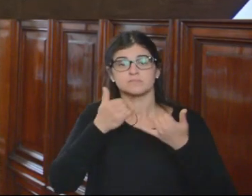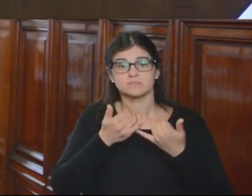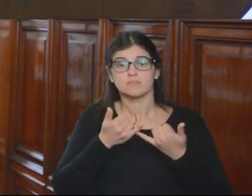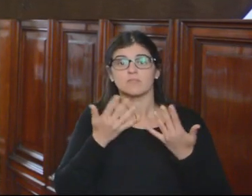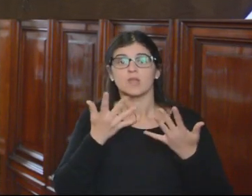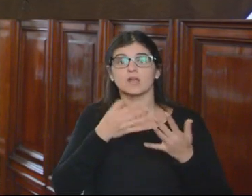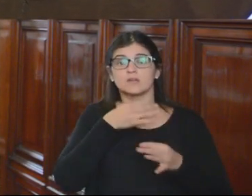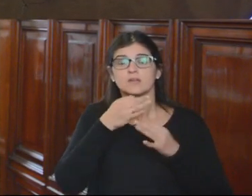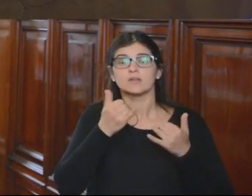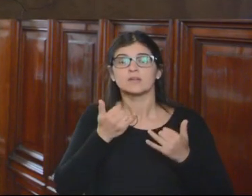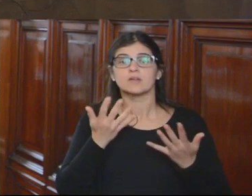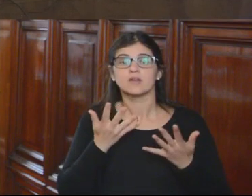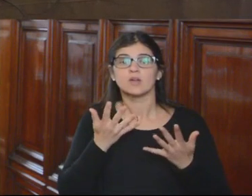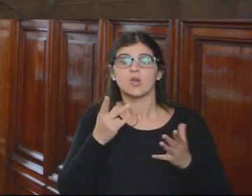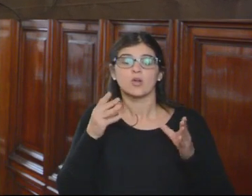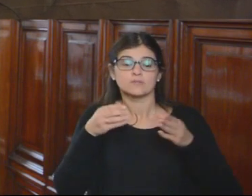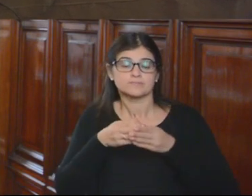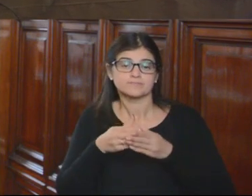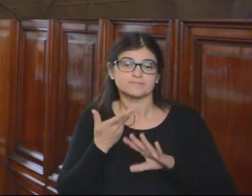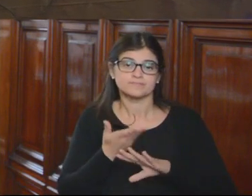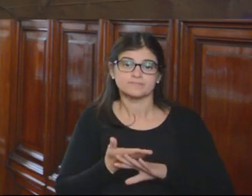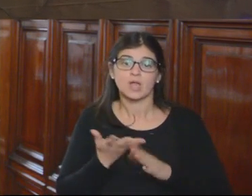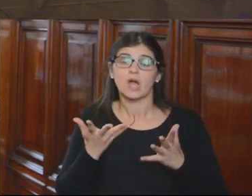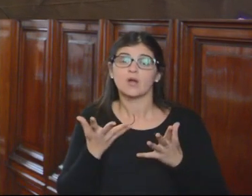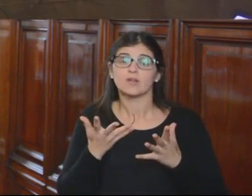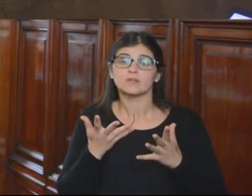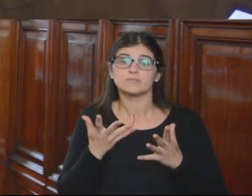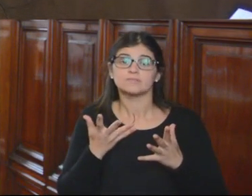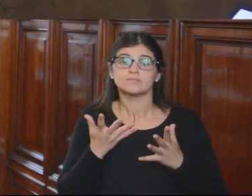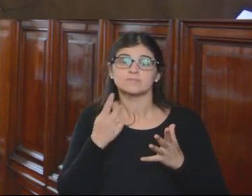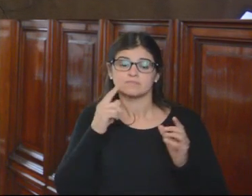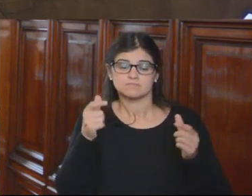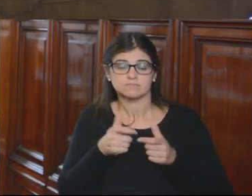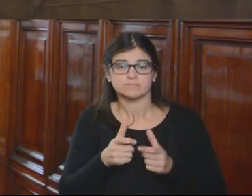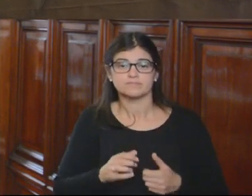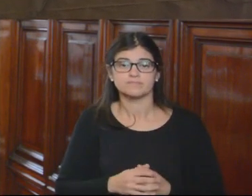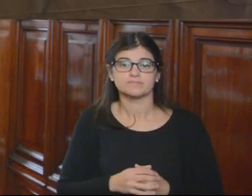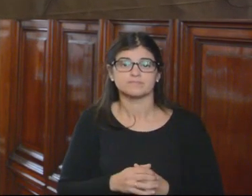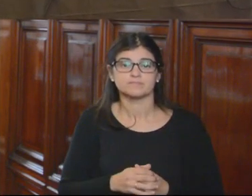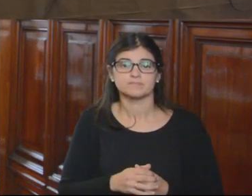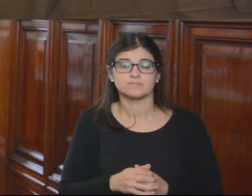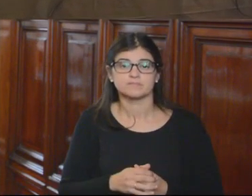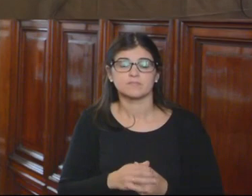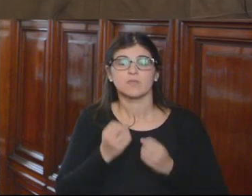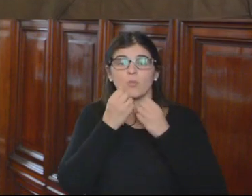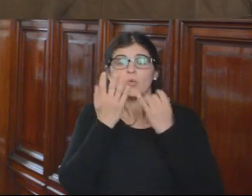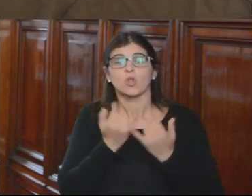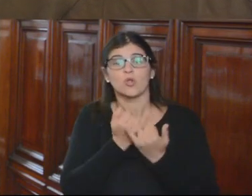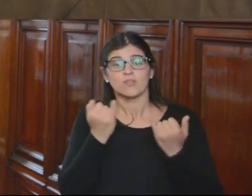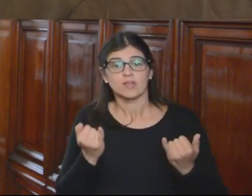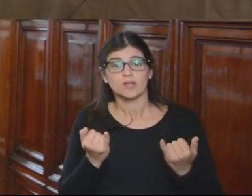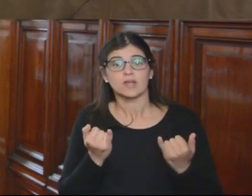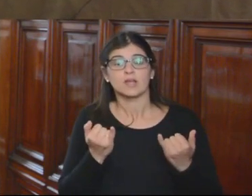representantes de las organizaciones solicitantes. Tiene la palabra la delegación del Estado. Muy buenos días a